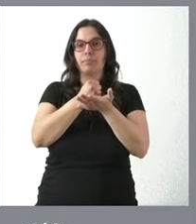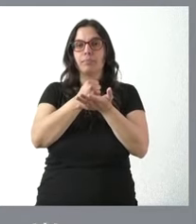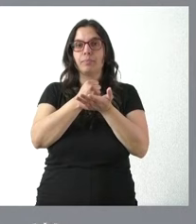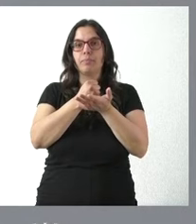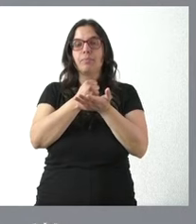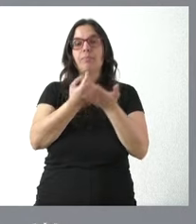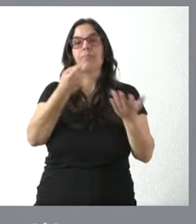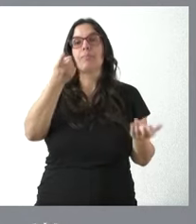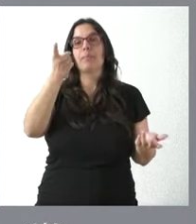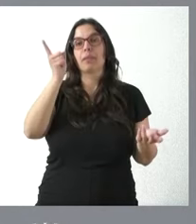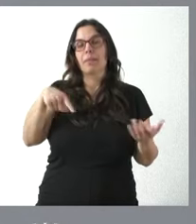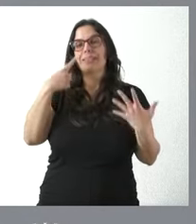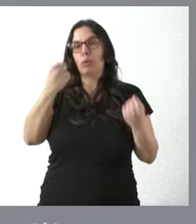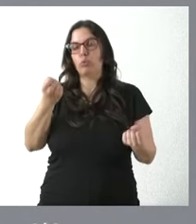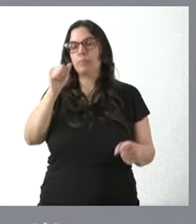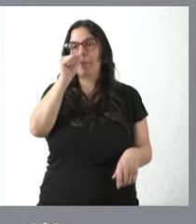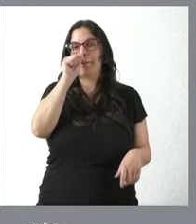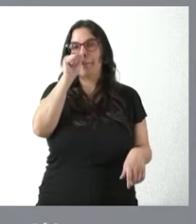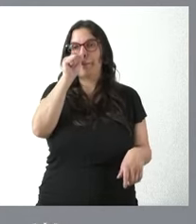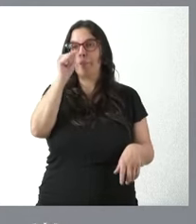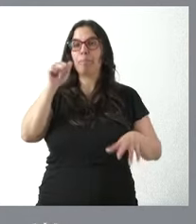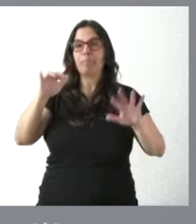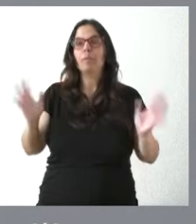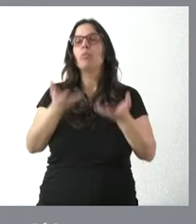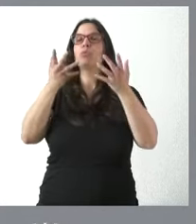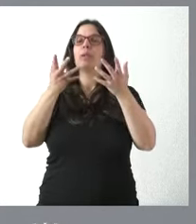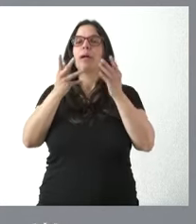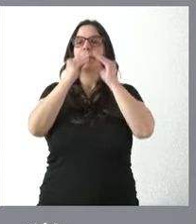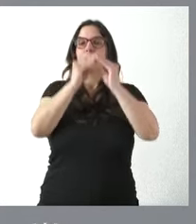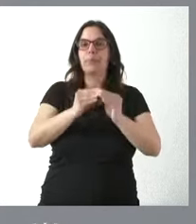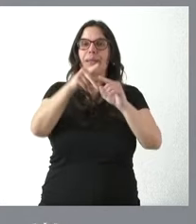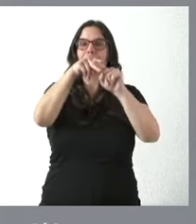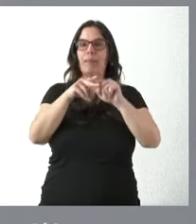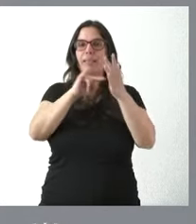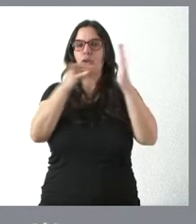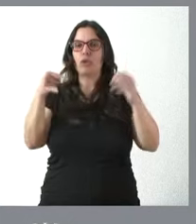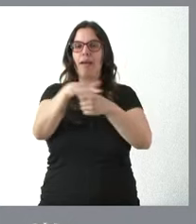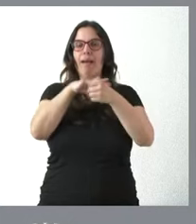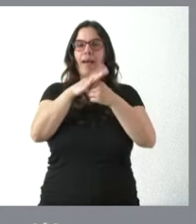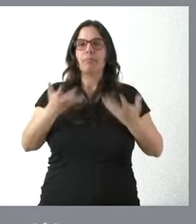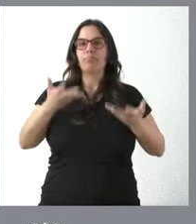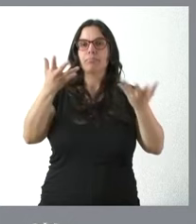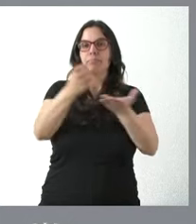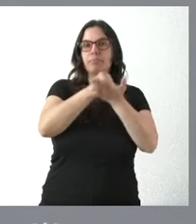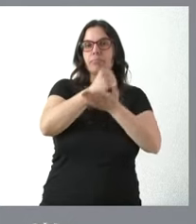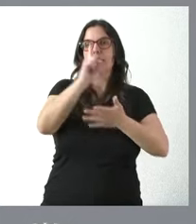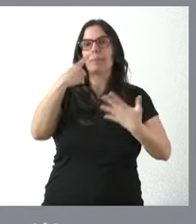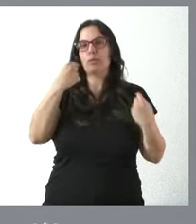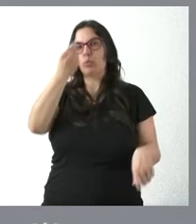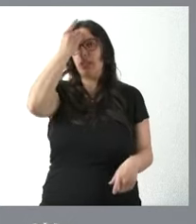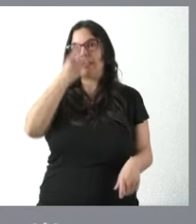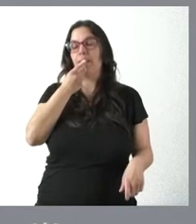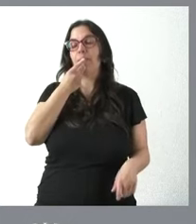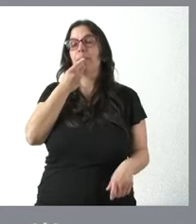y de salud. Se impulsa de esta forma el desarrollo de herramientas tecnológicas en las áreas de prestación farmacéutica y salud digital. Y en